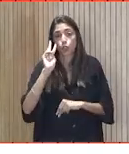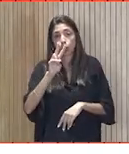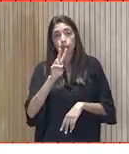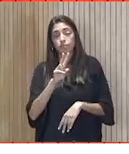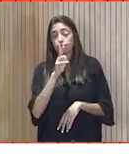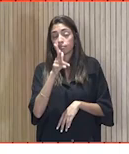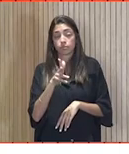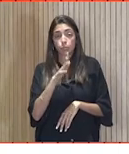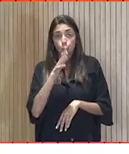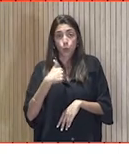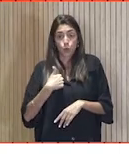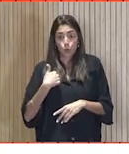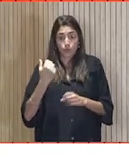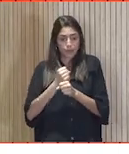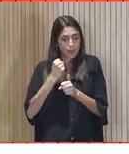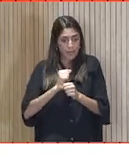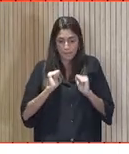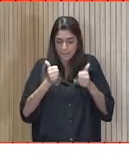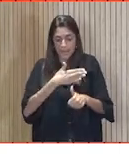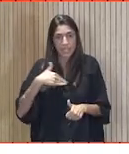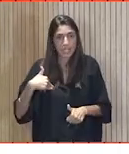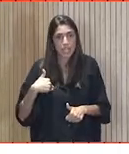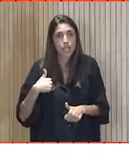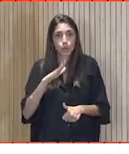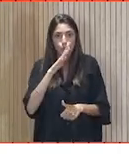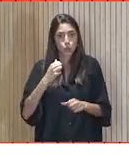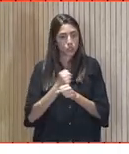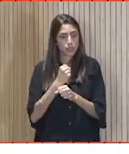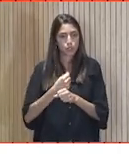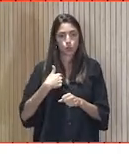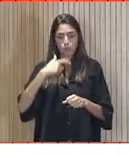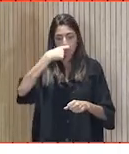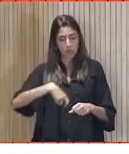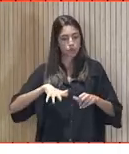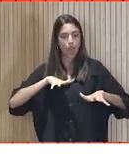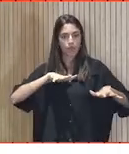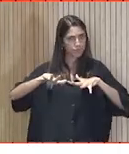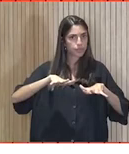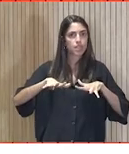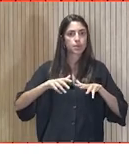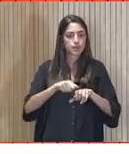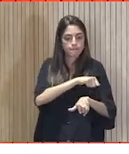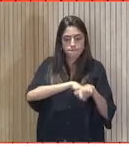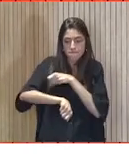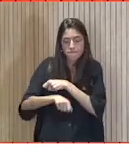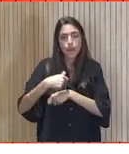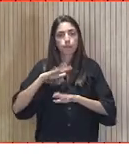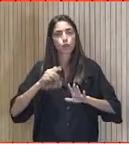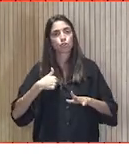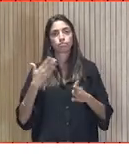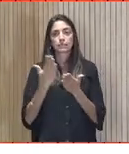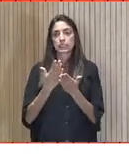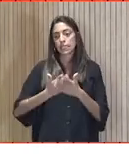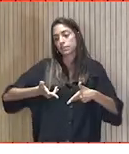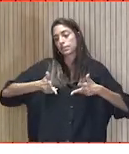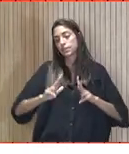¿para cuándo? Yo quería trabajar porque soy una persona muy activa, pero eso de meterme en clase detrás de los profesores,